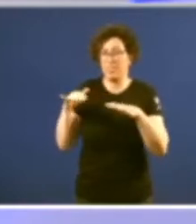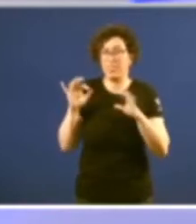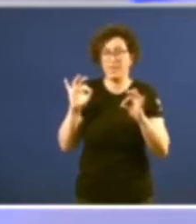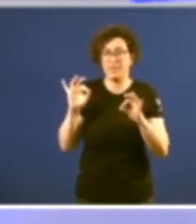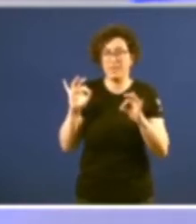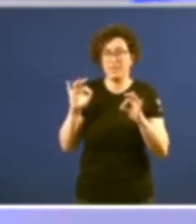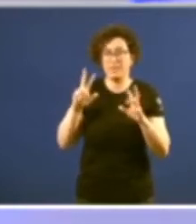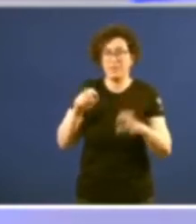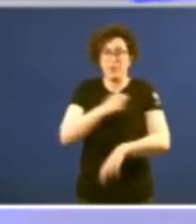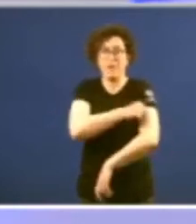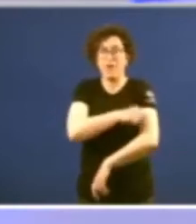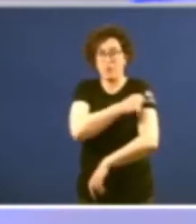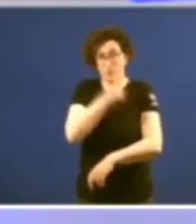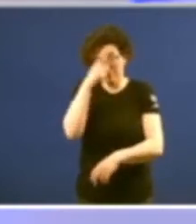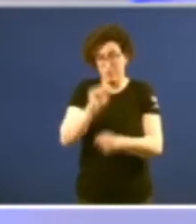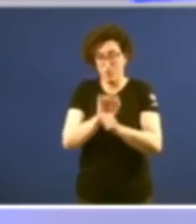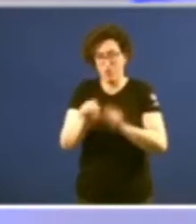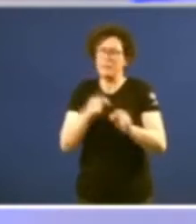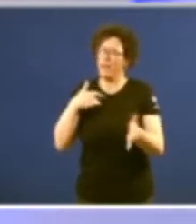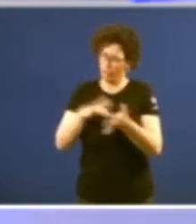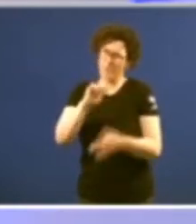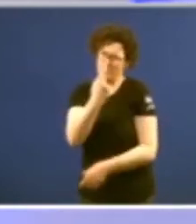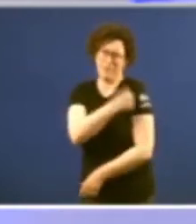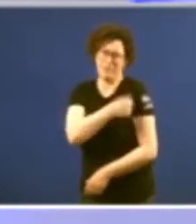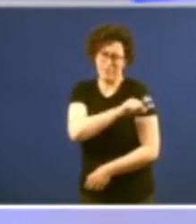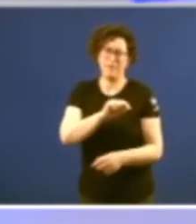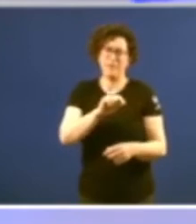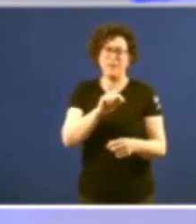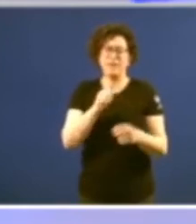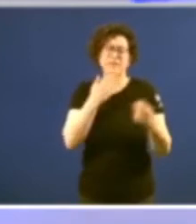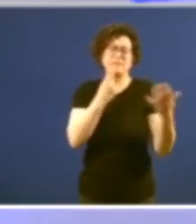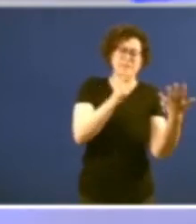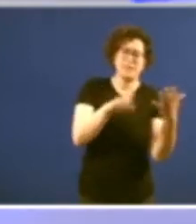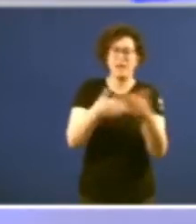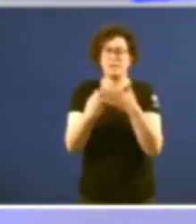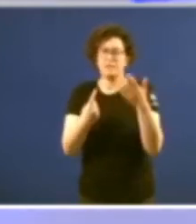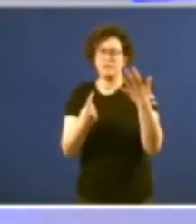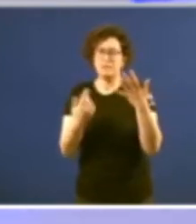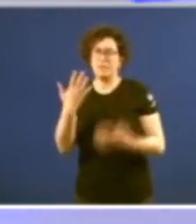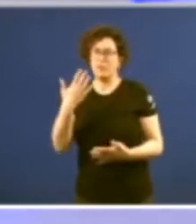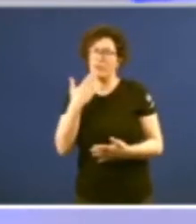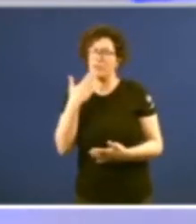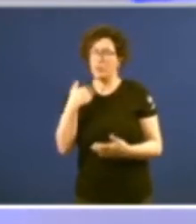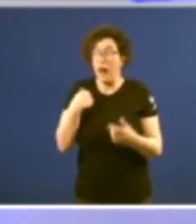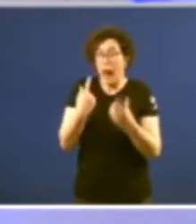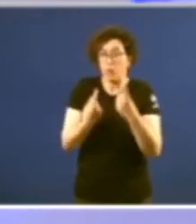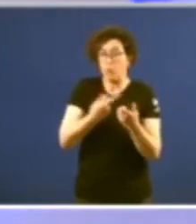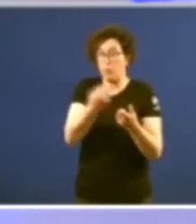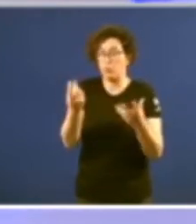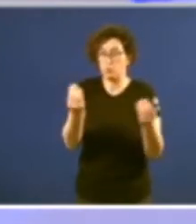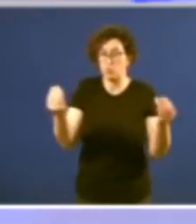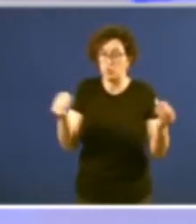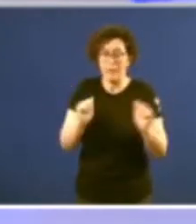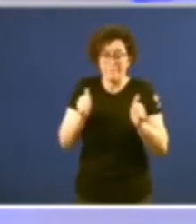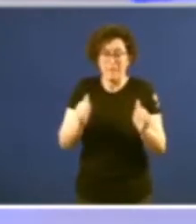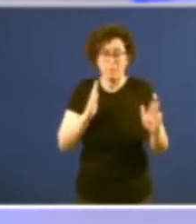a vacina do COVID xa reciben a primeira dose entre os 60 e os 65 anos creo que hai moitos de vos que cando empezou